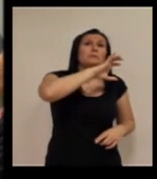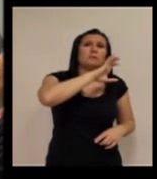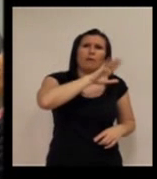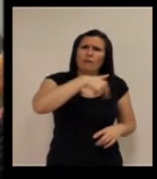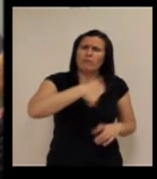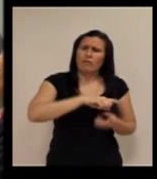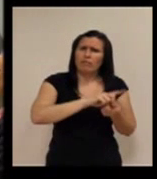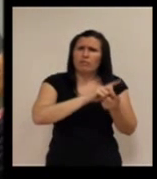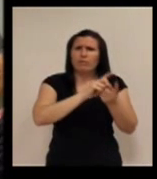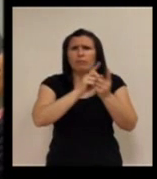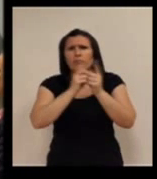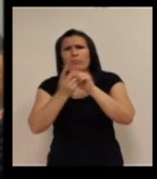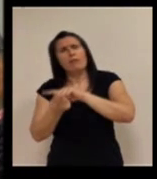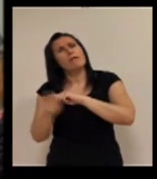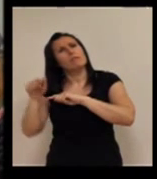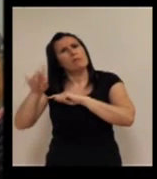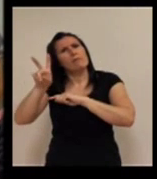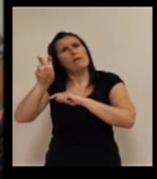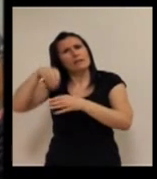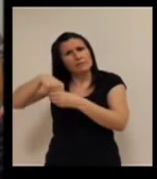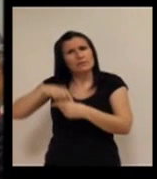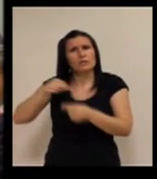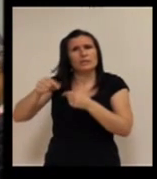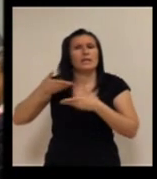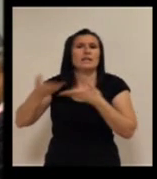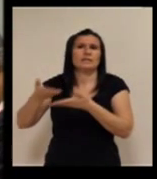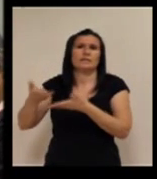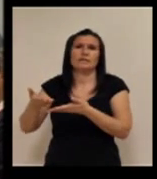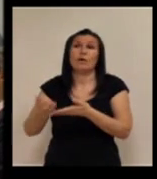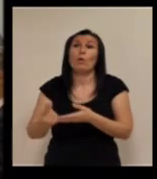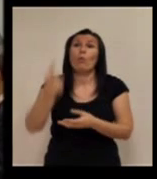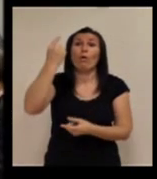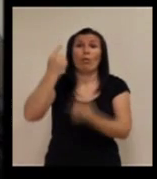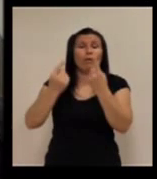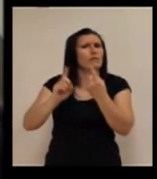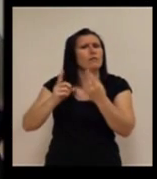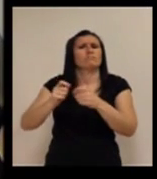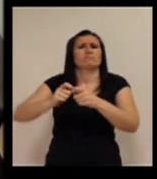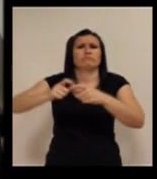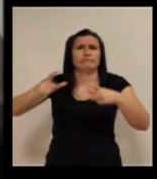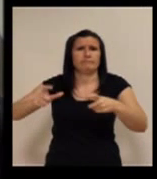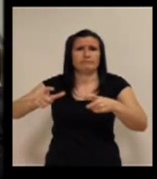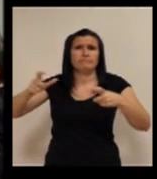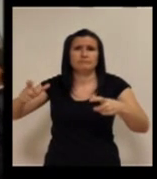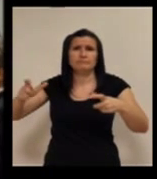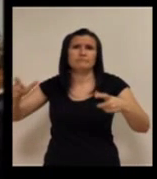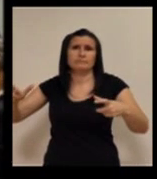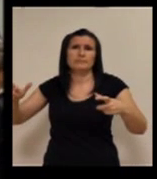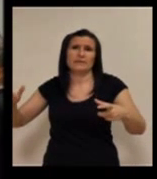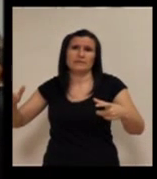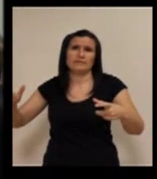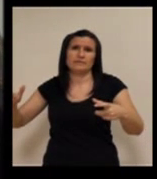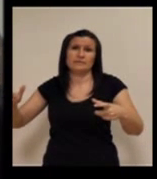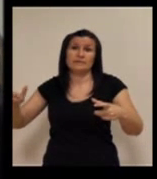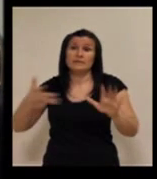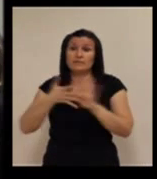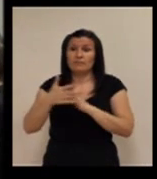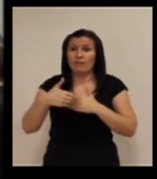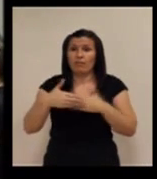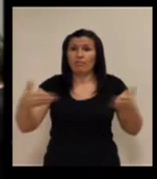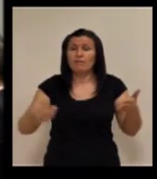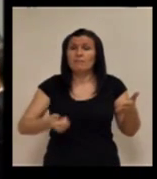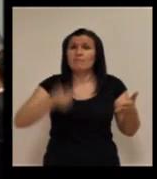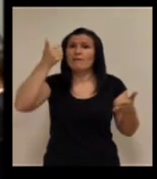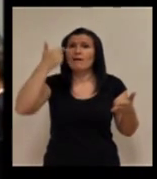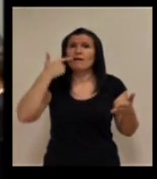una administración determinada como condición de concurso y no es una ni dos, ya son más. Ya hay varias, ¿no? Ya son Yo había leído dos, O que te